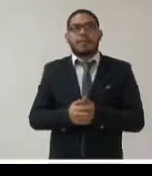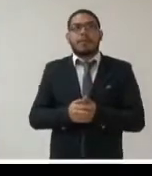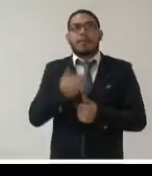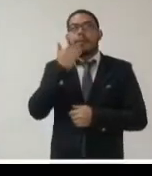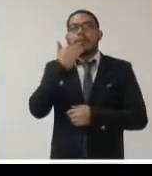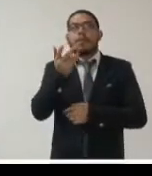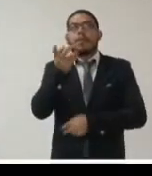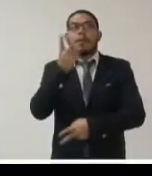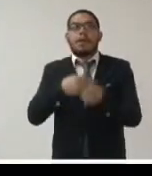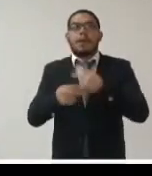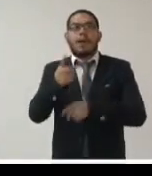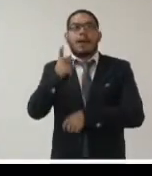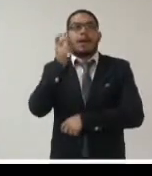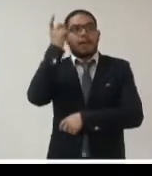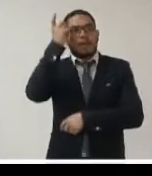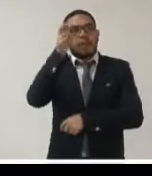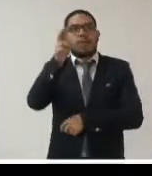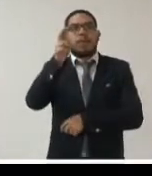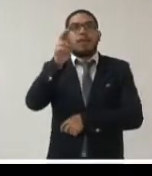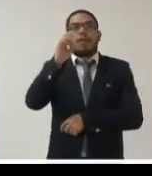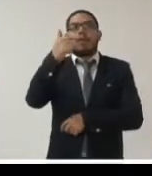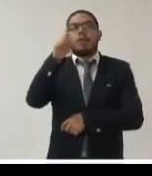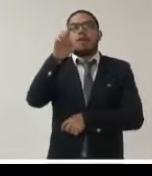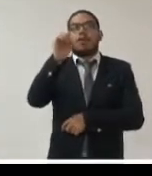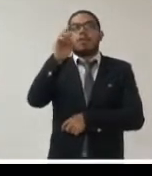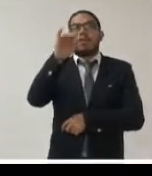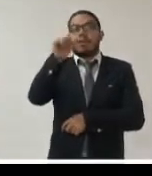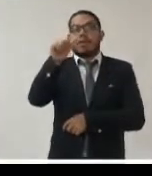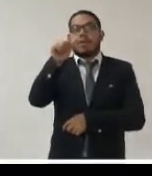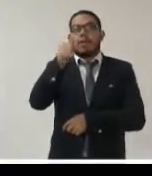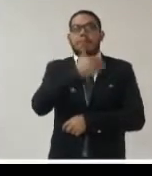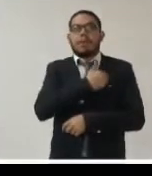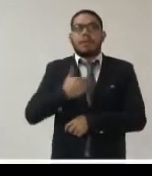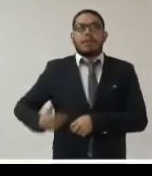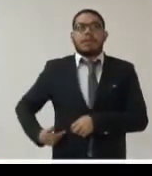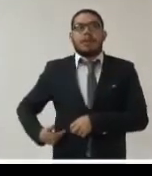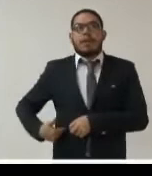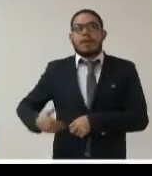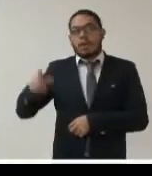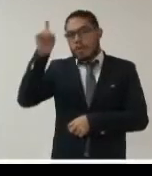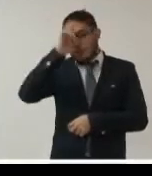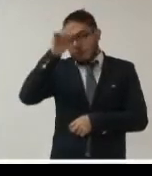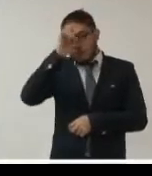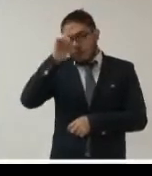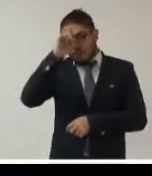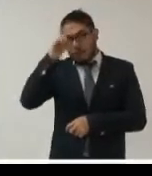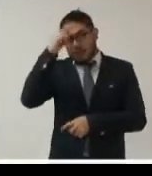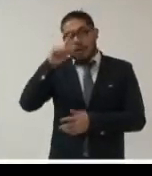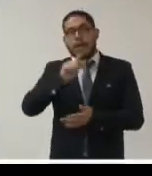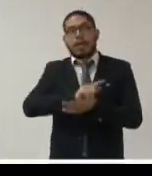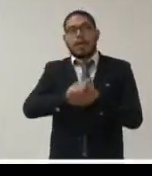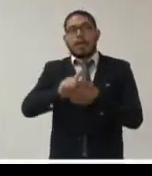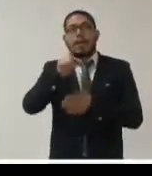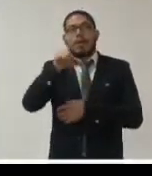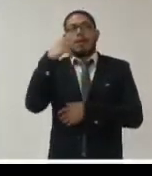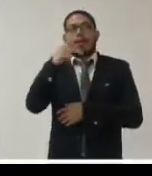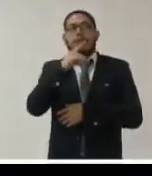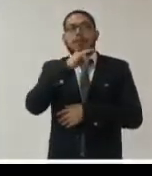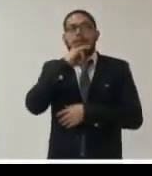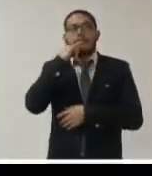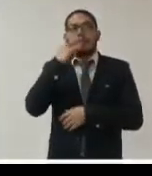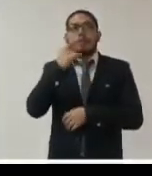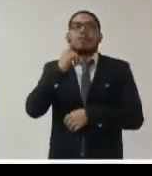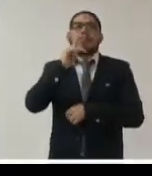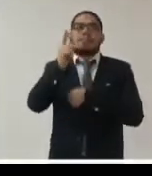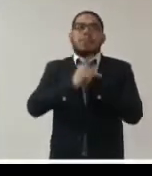doy la bienvenida y presento a la doctora Gloria de la Fuente González presidenta del Consejo para la Transparencia en Chile bienvenida